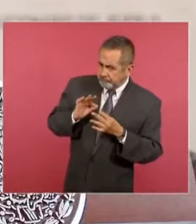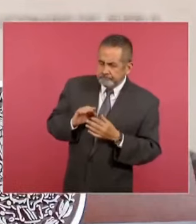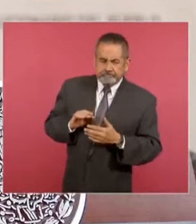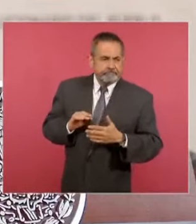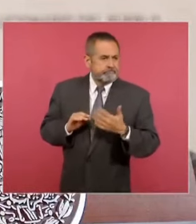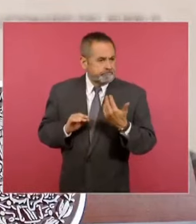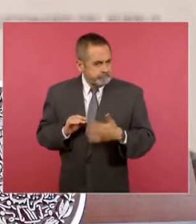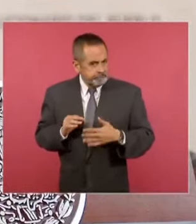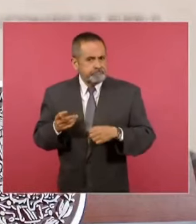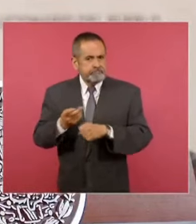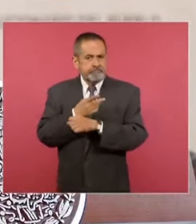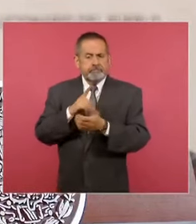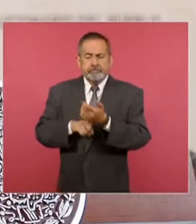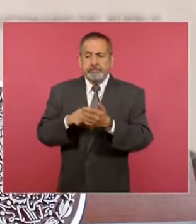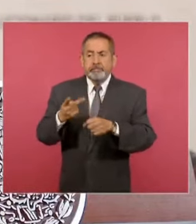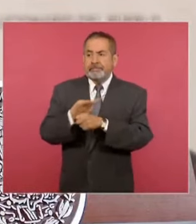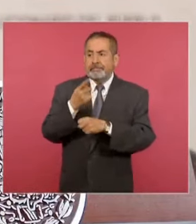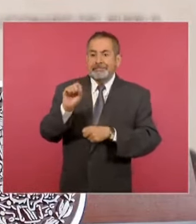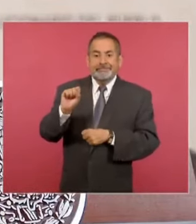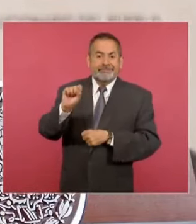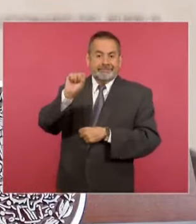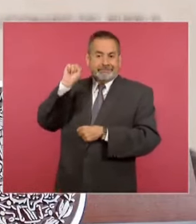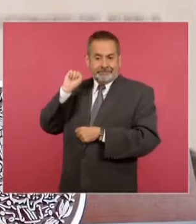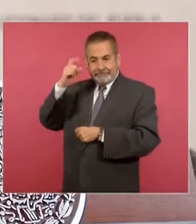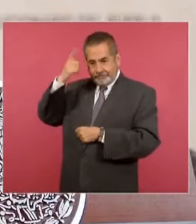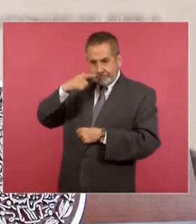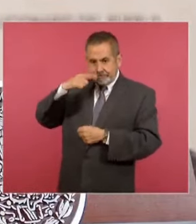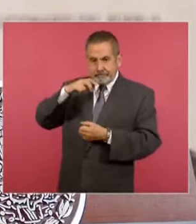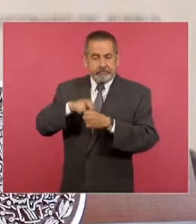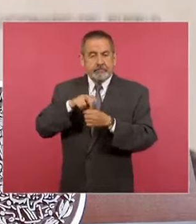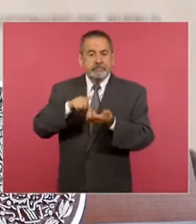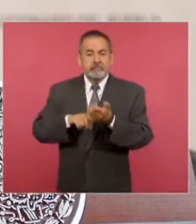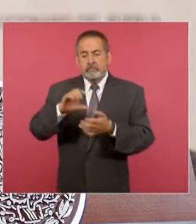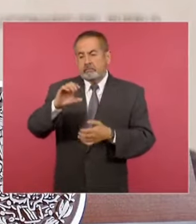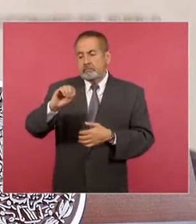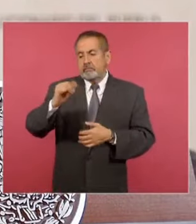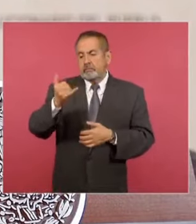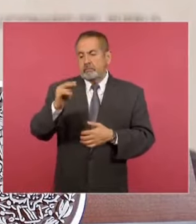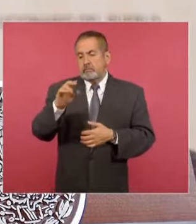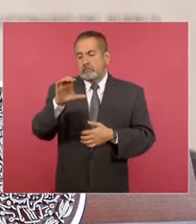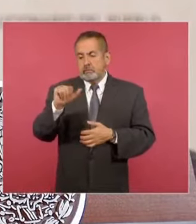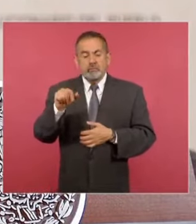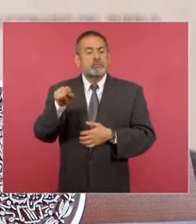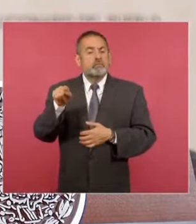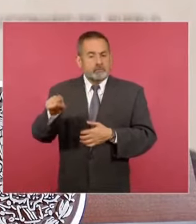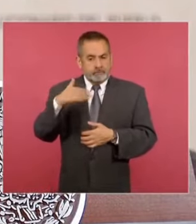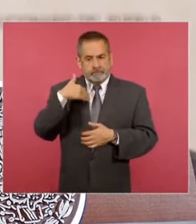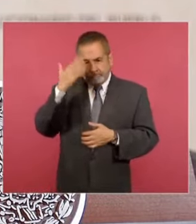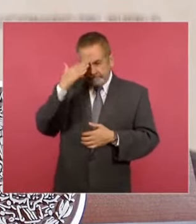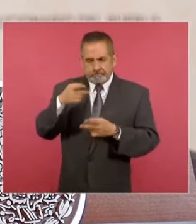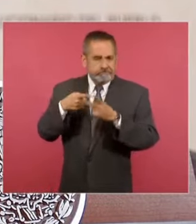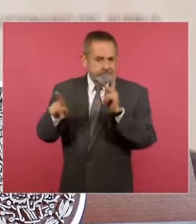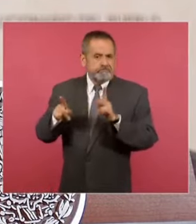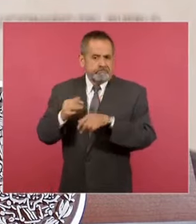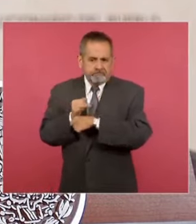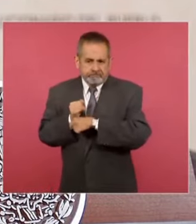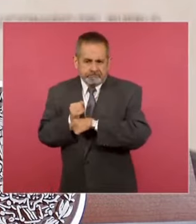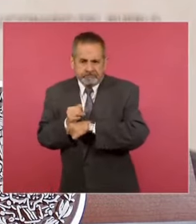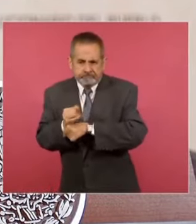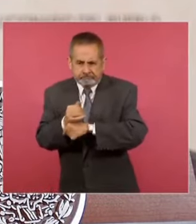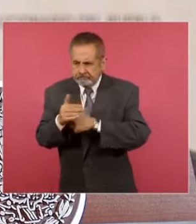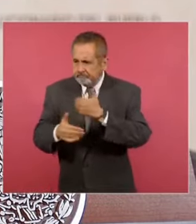sucesos del sábado por la noche en Coyuca de Catalán. Por supuesto que ya se abrió toda la